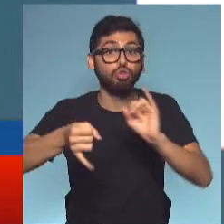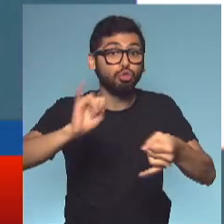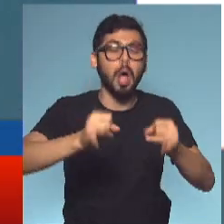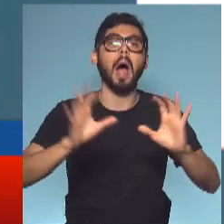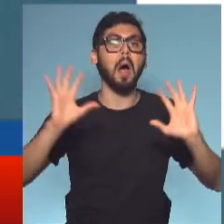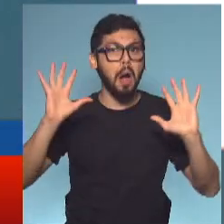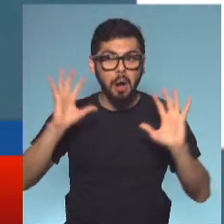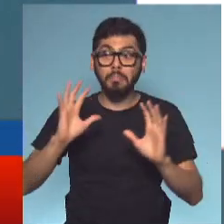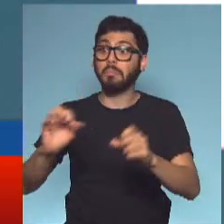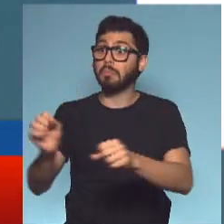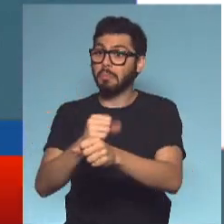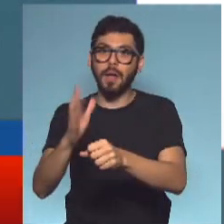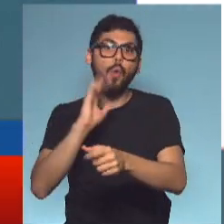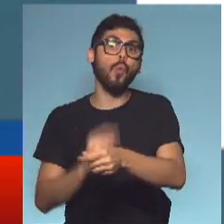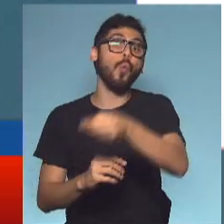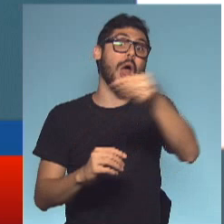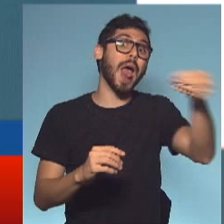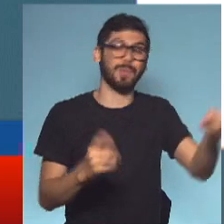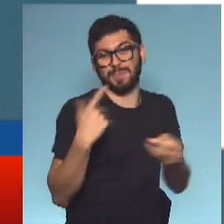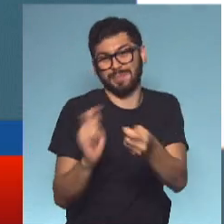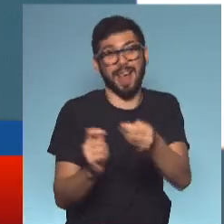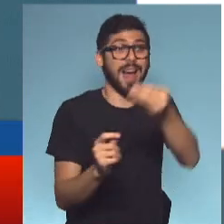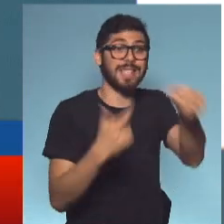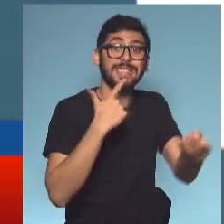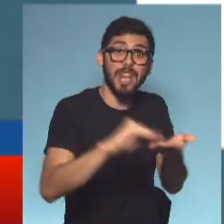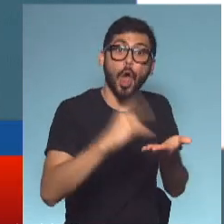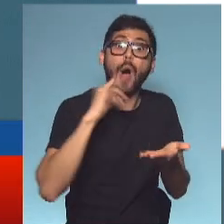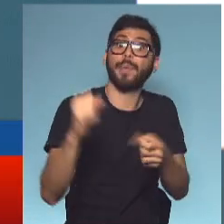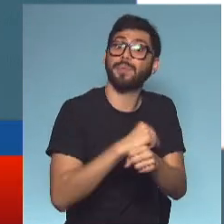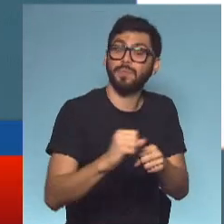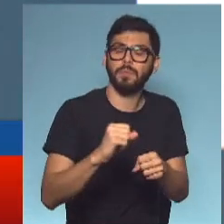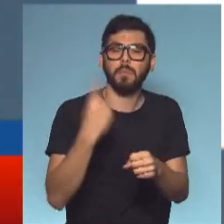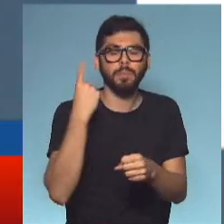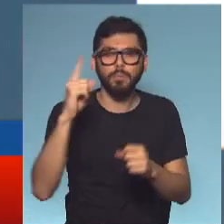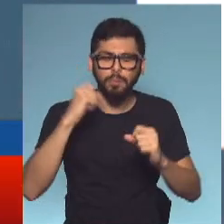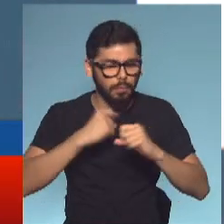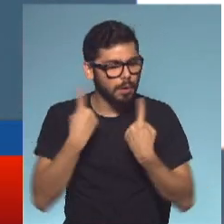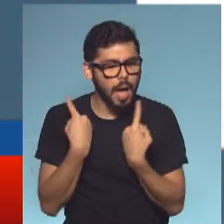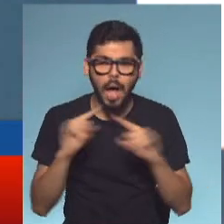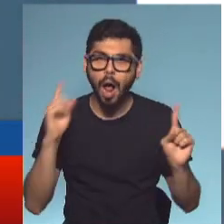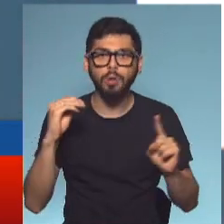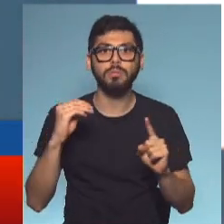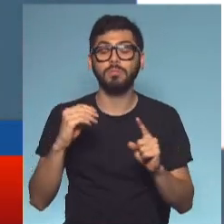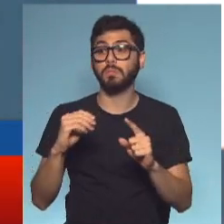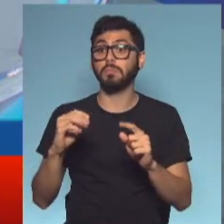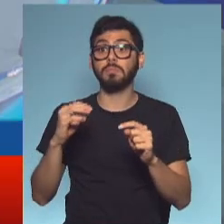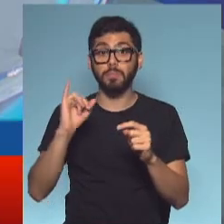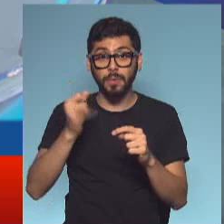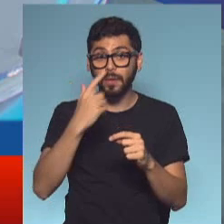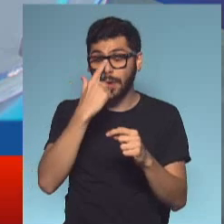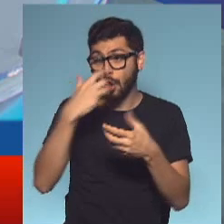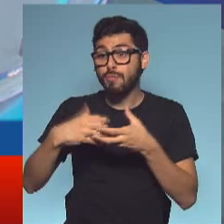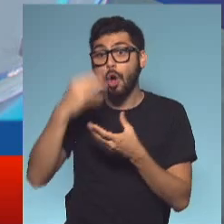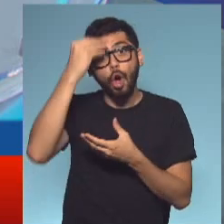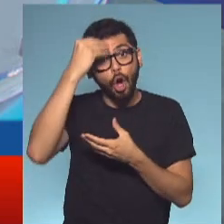Senado para ser ratificada. Esto es lo que, lo más extraño de todo, es que se avanzó con el proceso desde el